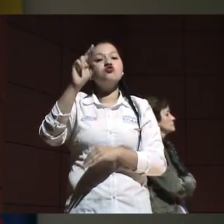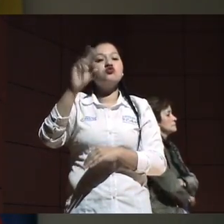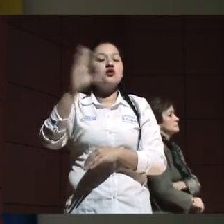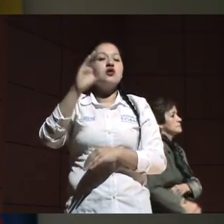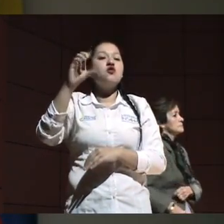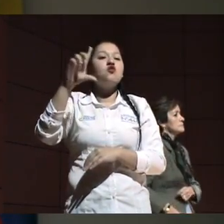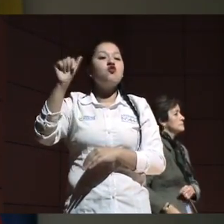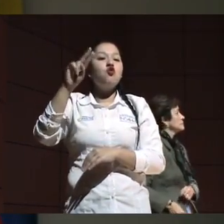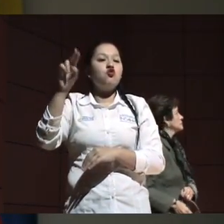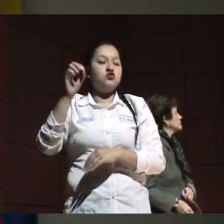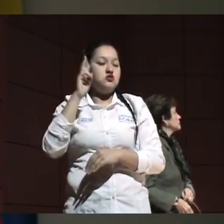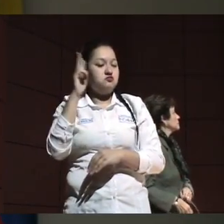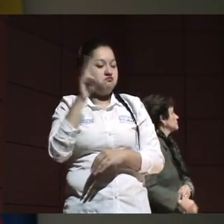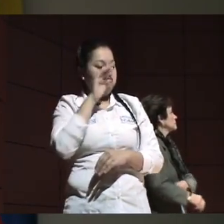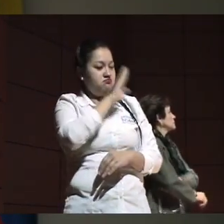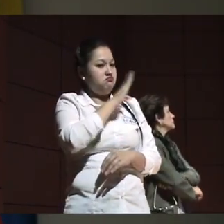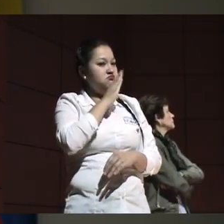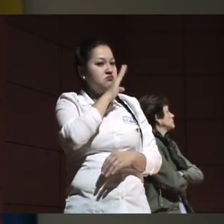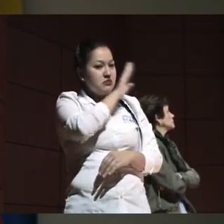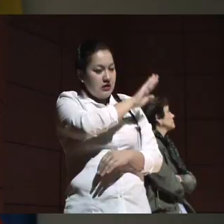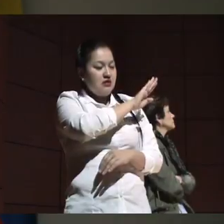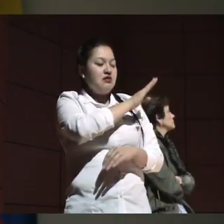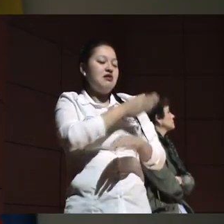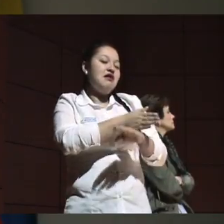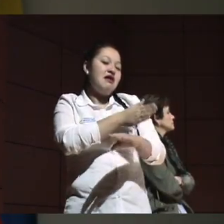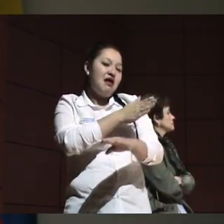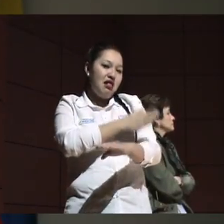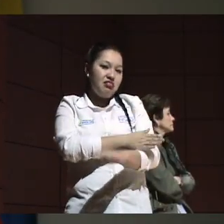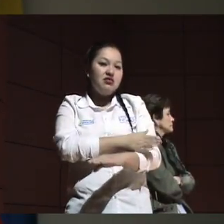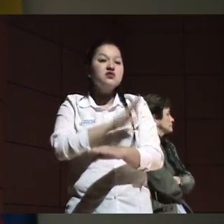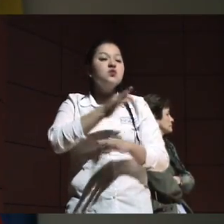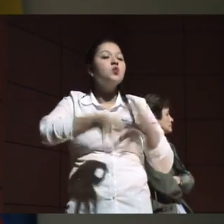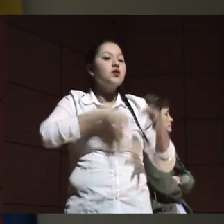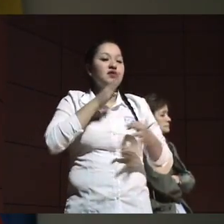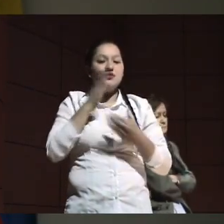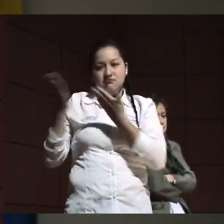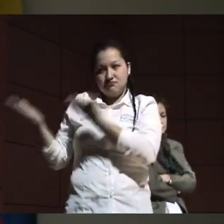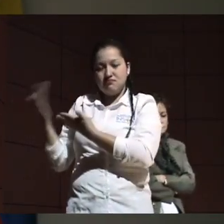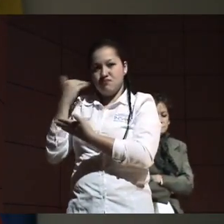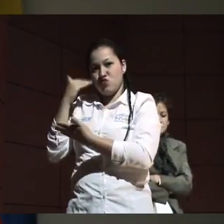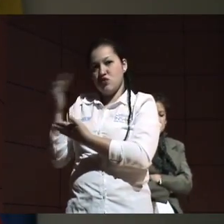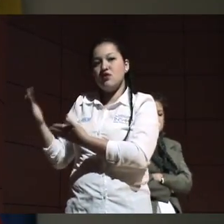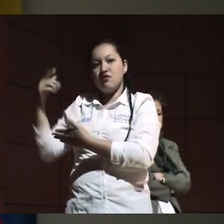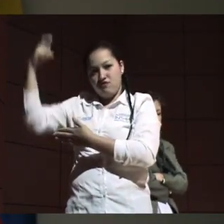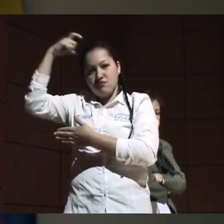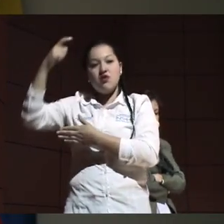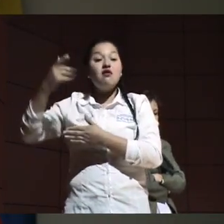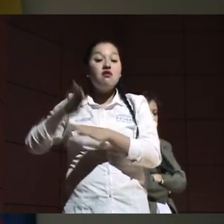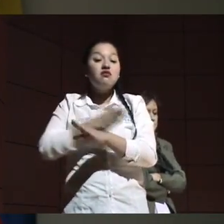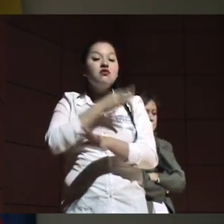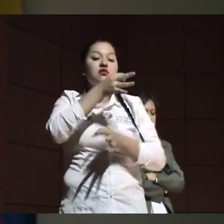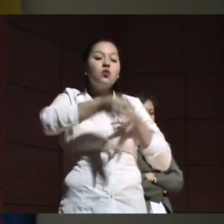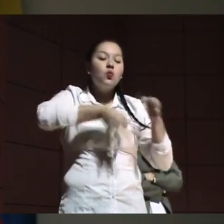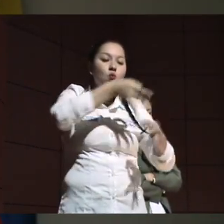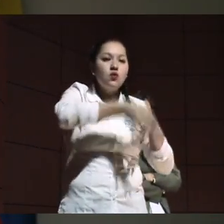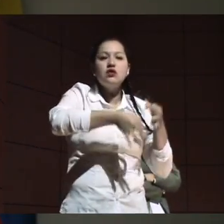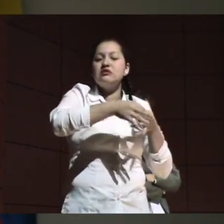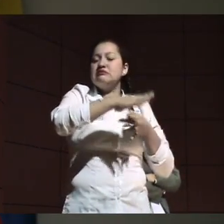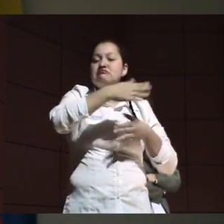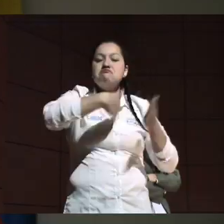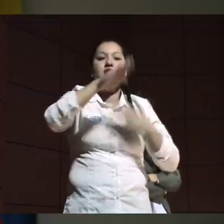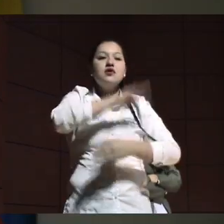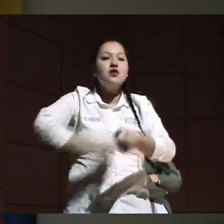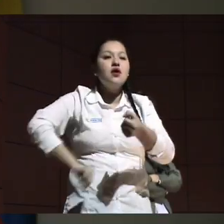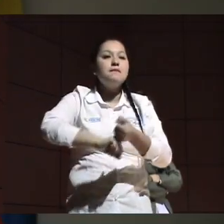un paciente que duró tres años con ELA y que también ha aportado mucho a todo lo que ha sido el desarrollo